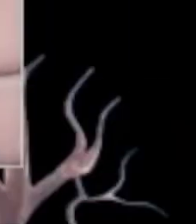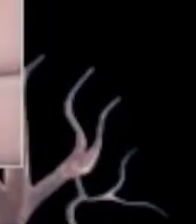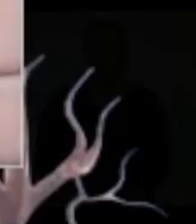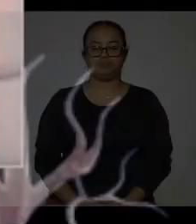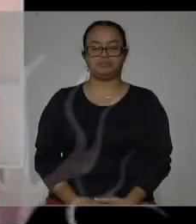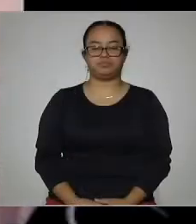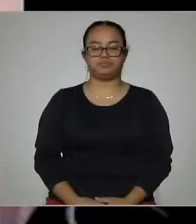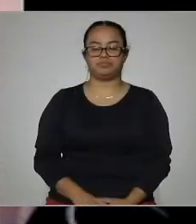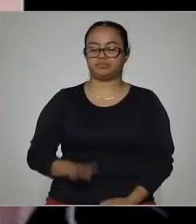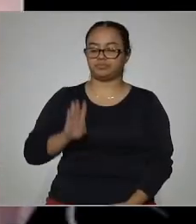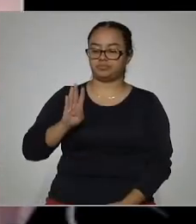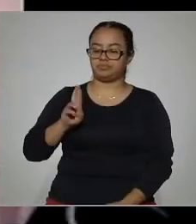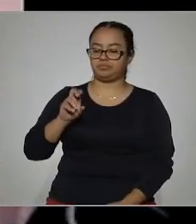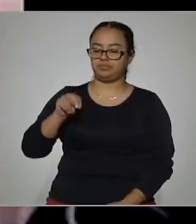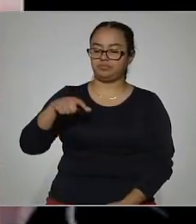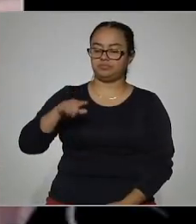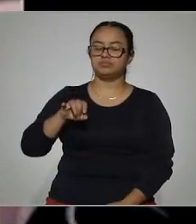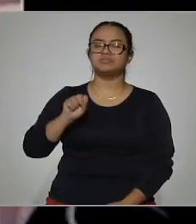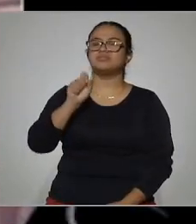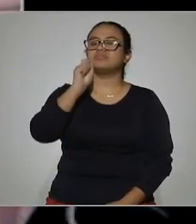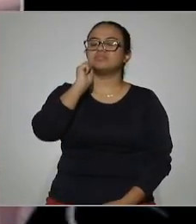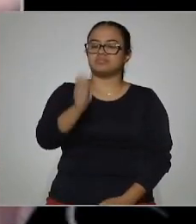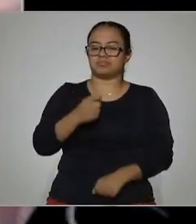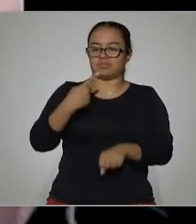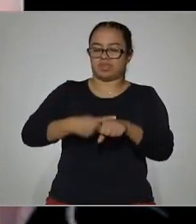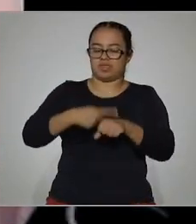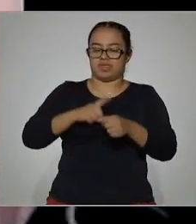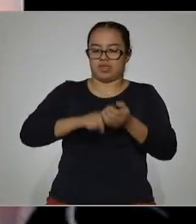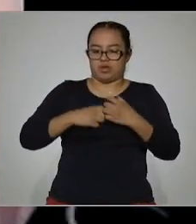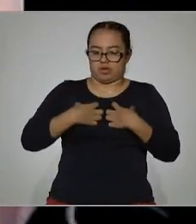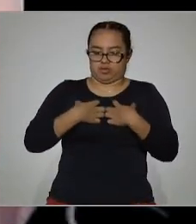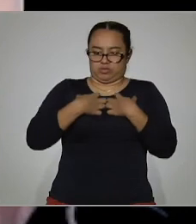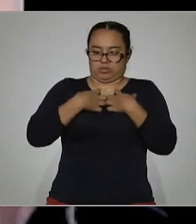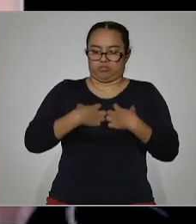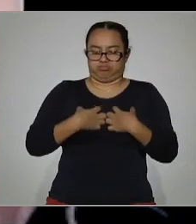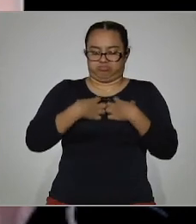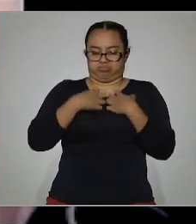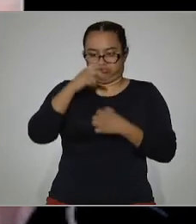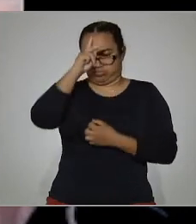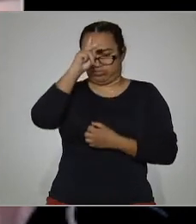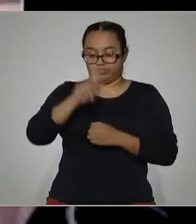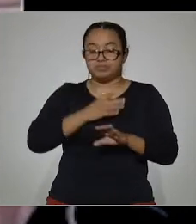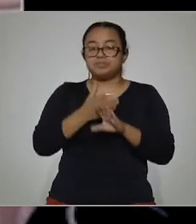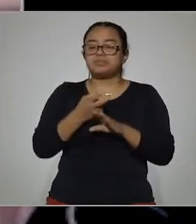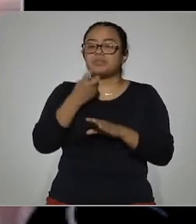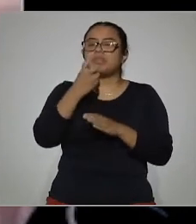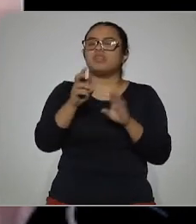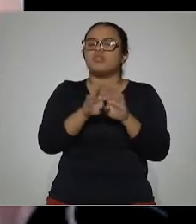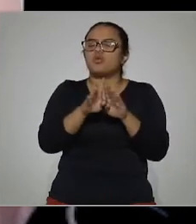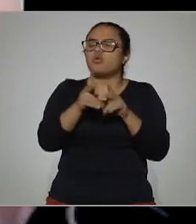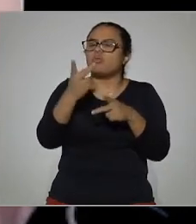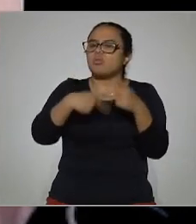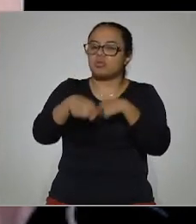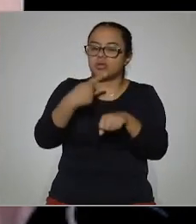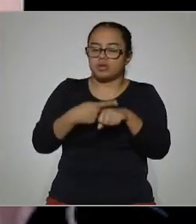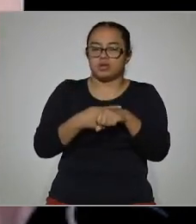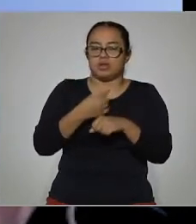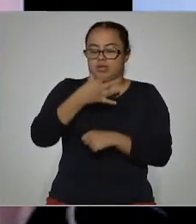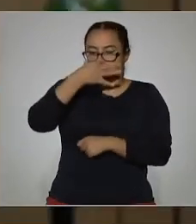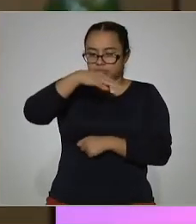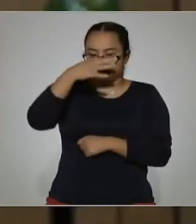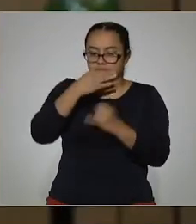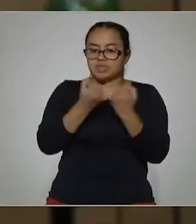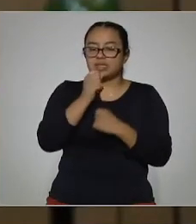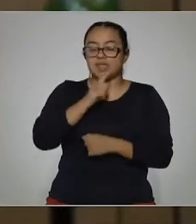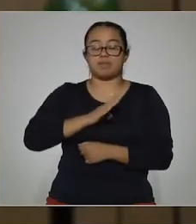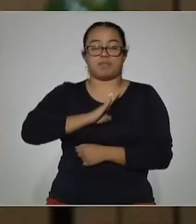La bronquitis es una enfermedad inflamatoria que afecta a los bronquios de gran calibre. Generalmente tiene un origen viral y en menor medida un origen bacterial.